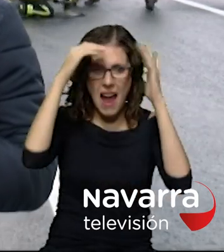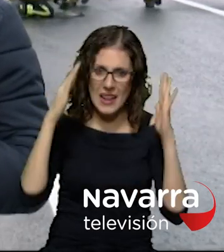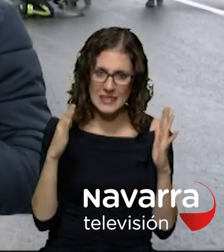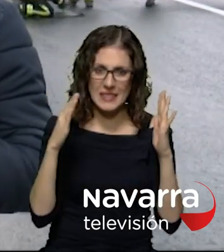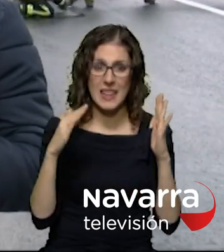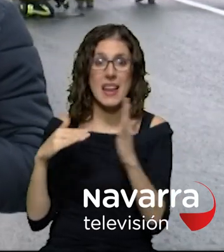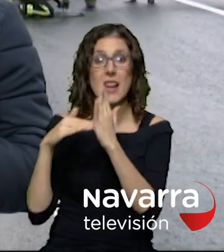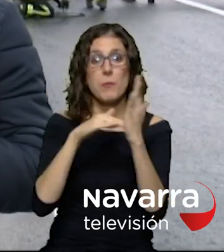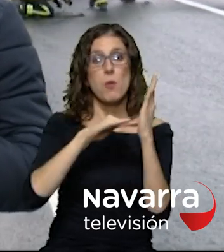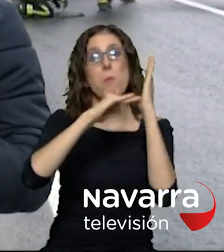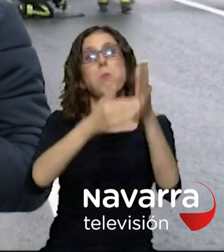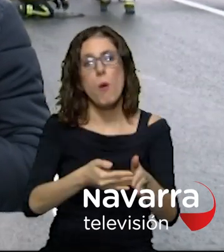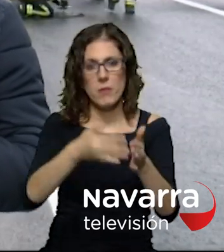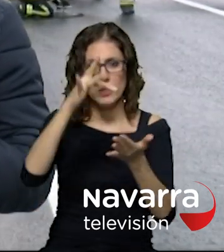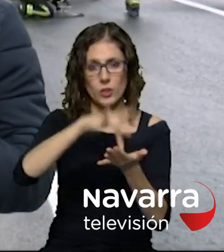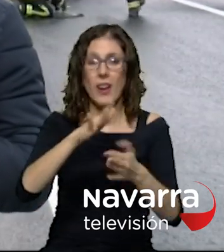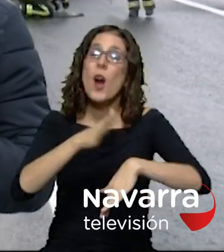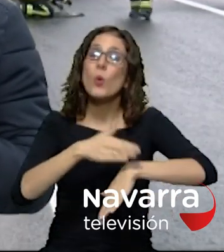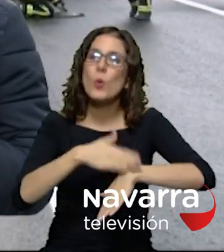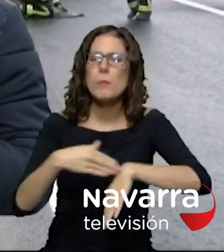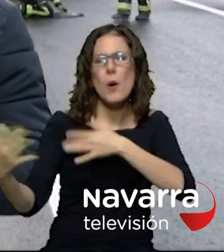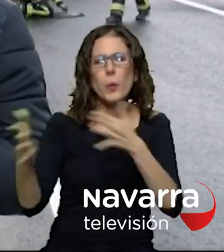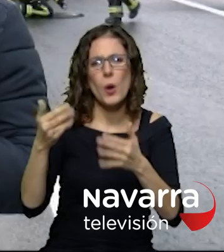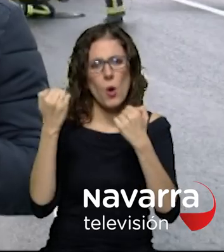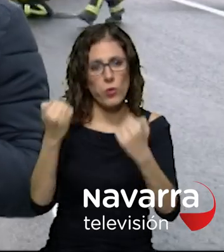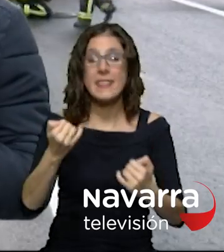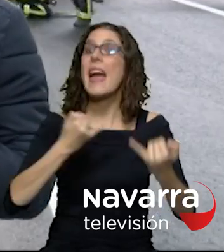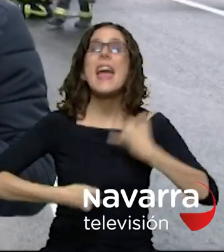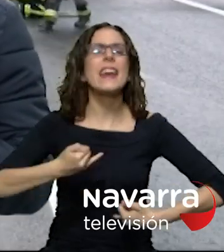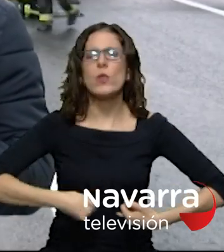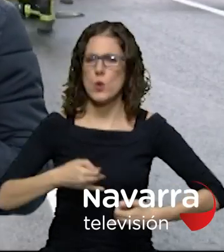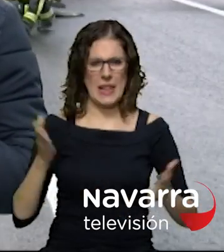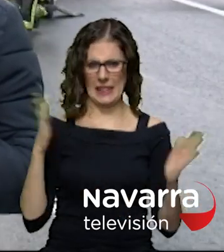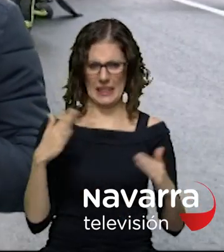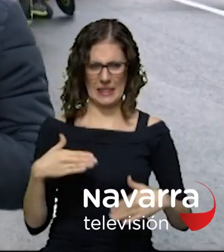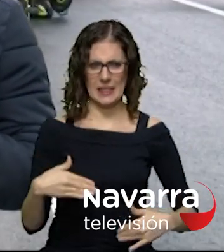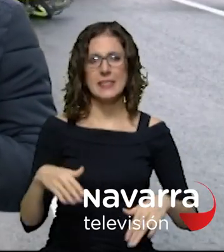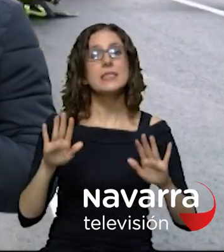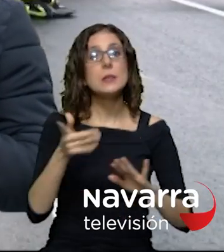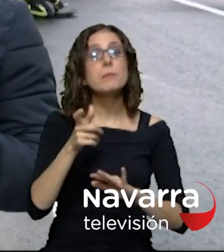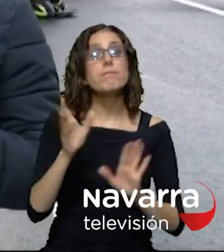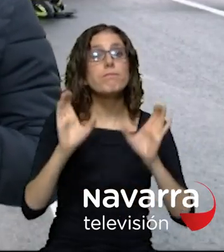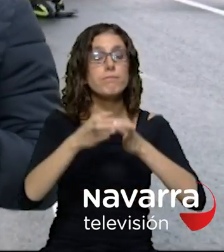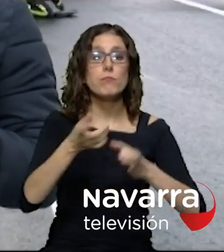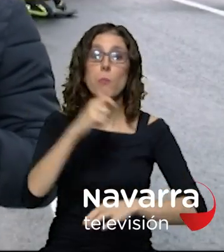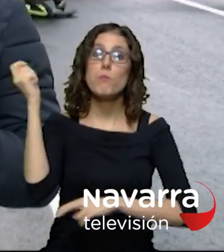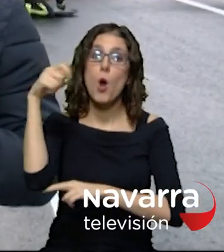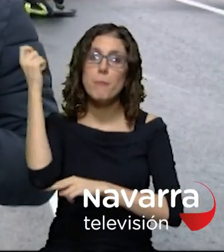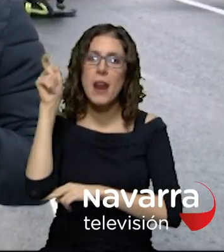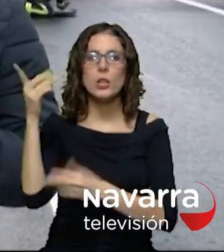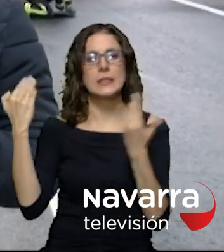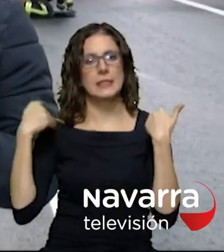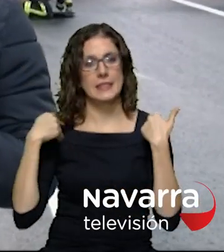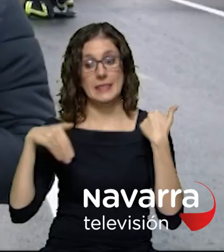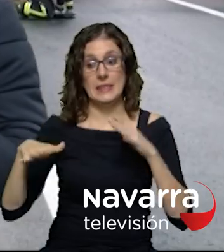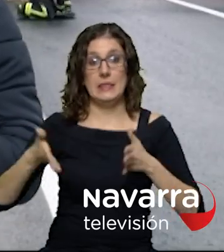por las fuertes rachas de viento hay que recordar que no hay heridos y los bomberos van a ser los encargados de quitar este vehículo